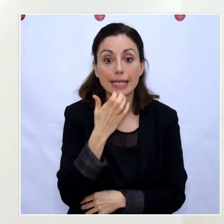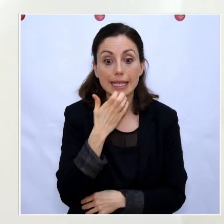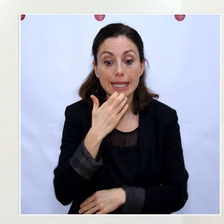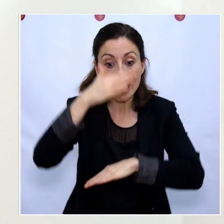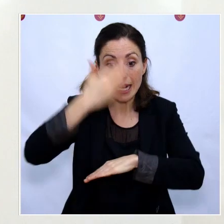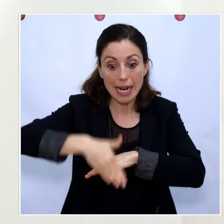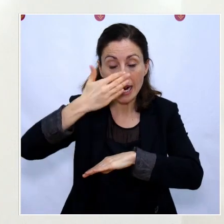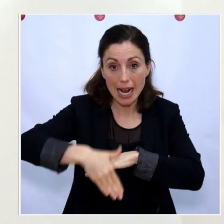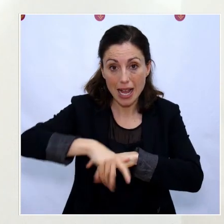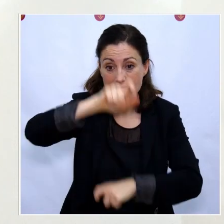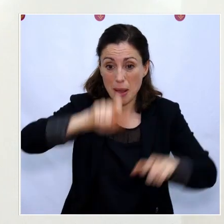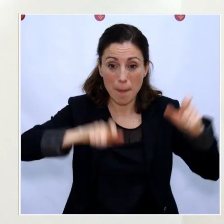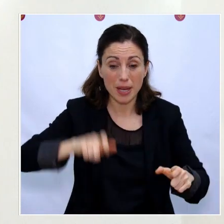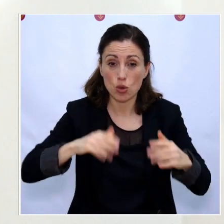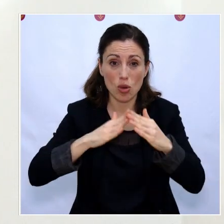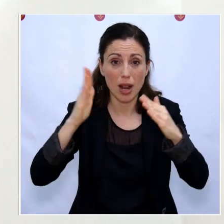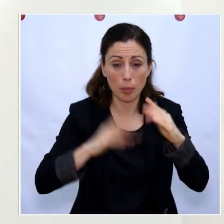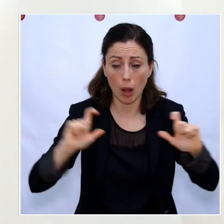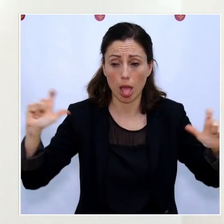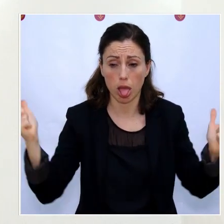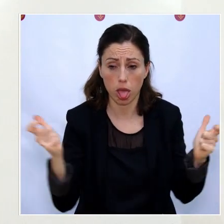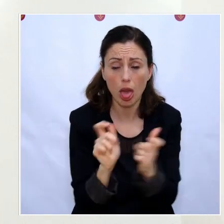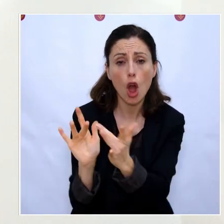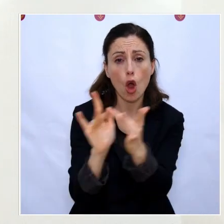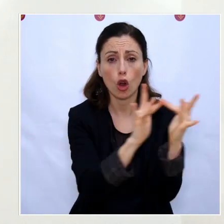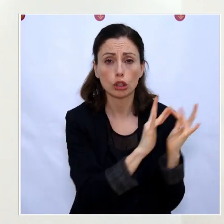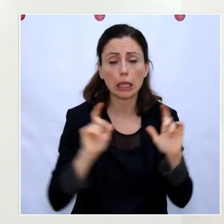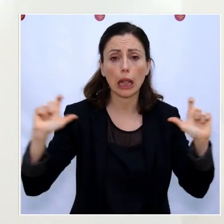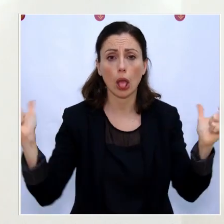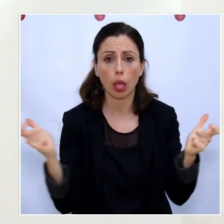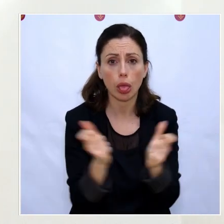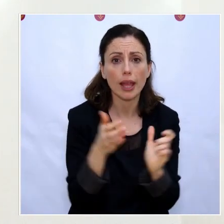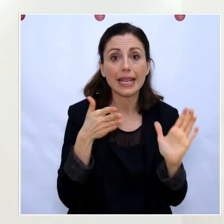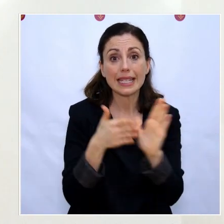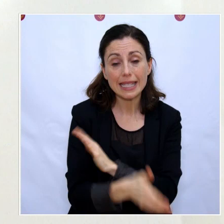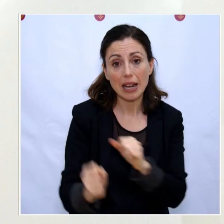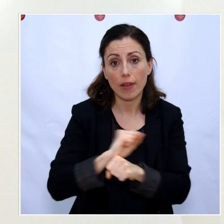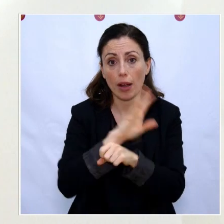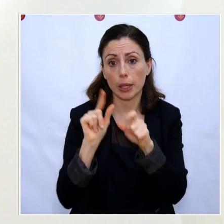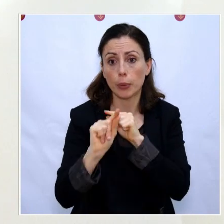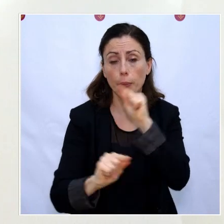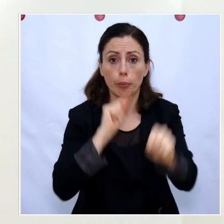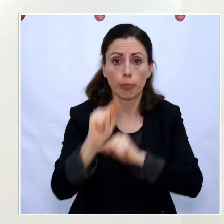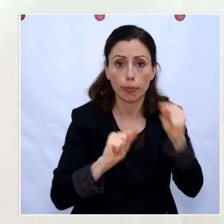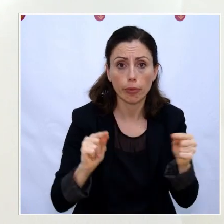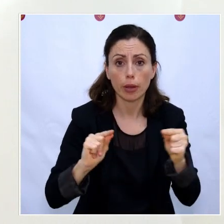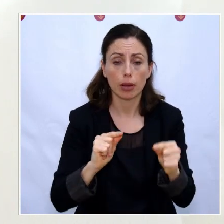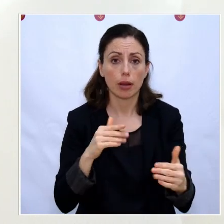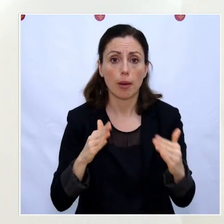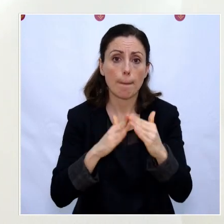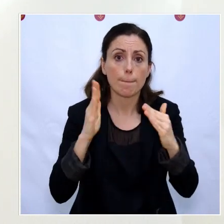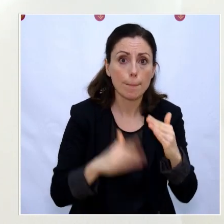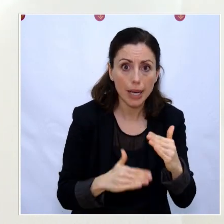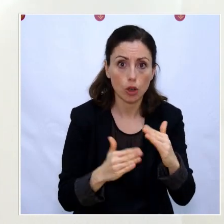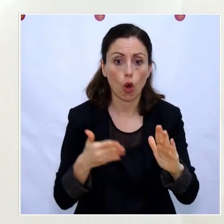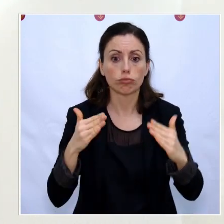salgan a la calle, cuanto menos contactos haya menos cadenas de transmisión del virus hay con lo cual esto se va a contener antes con lo cual es muy positivo